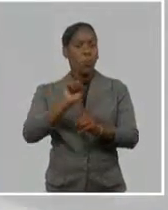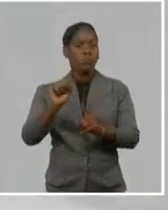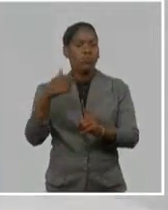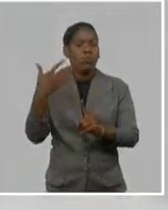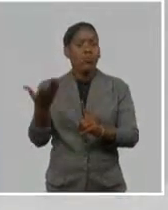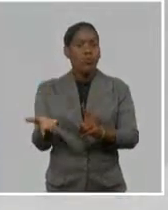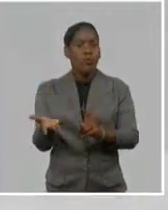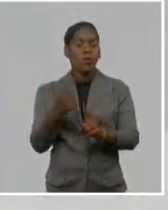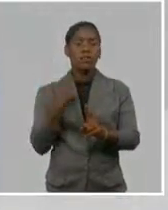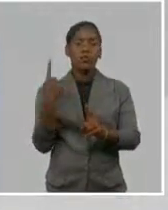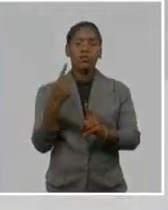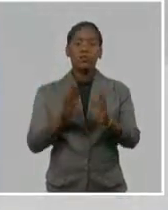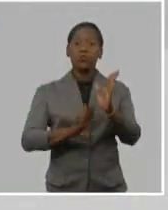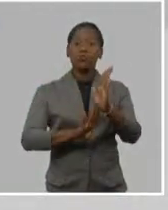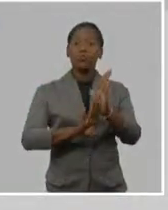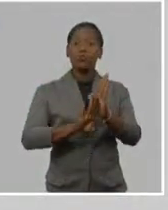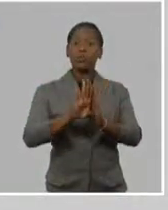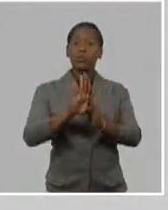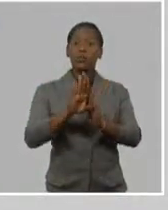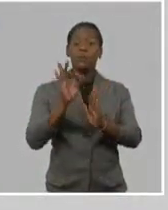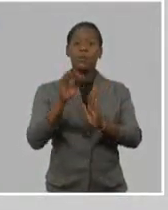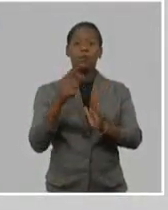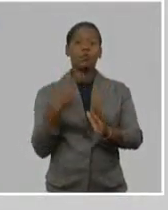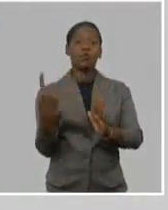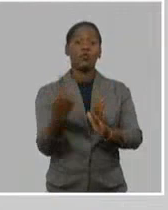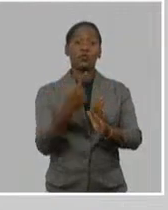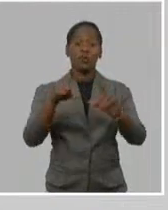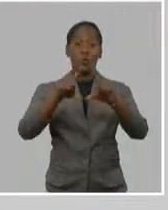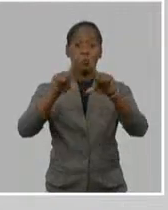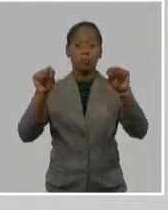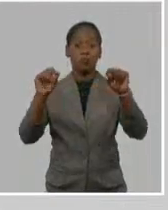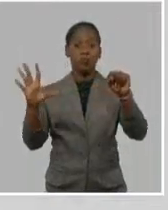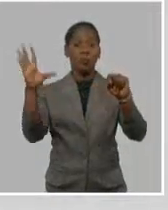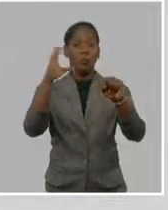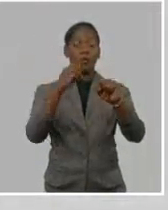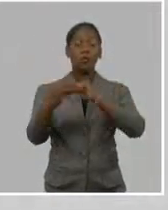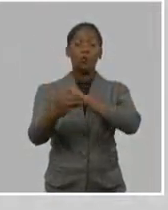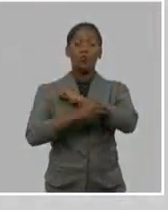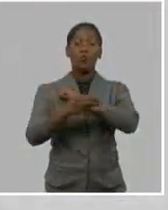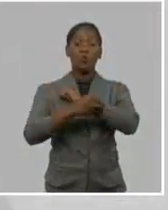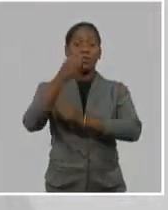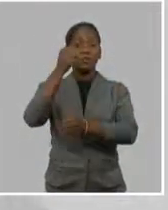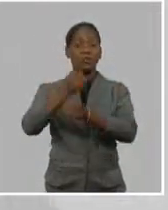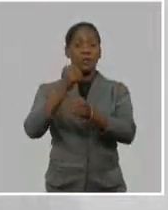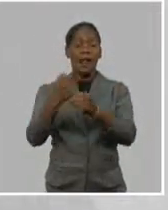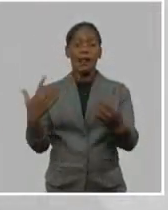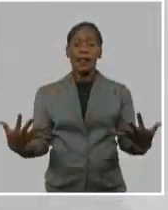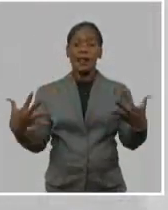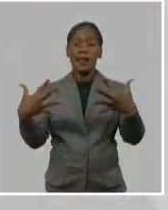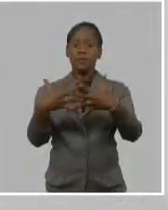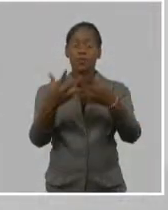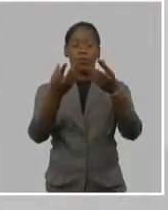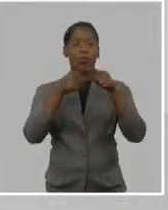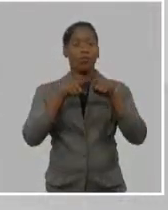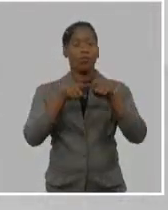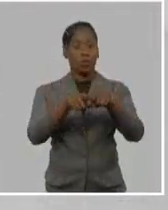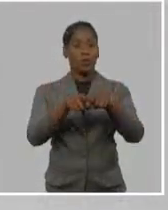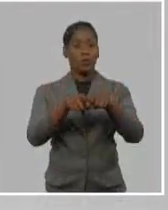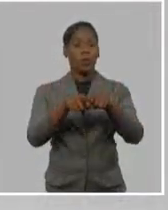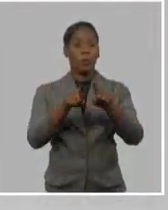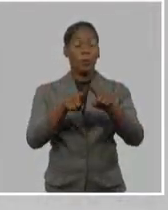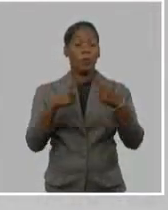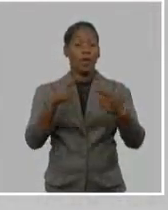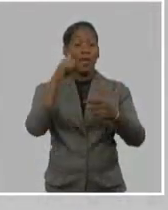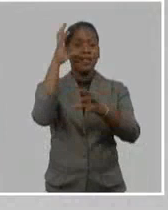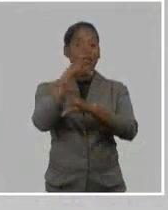cale en toda la sociedad, porque tenemos una fortaleza tremenda y eso voy a lo que me preguntaba. Tenemos una